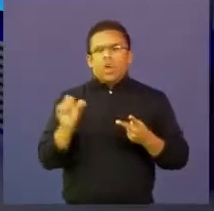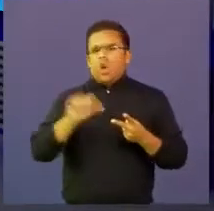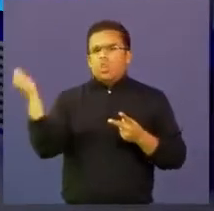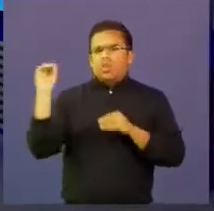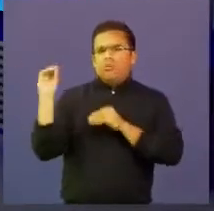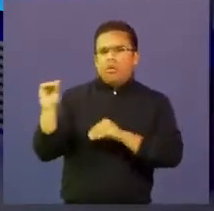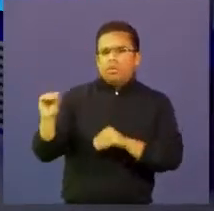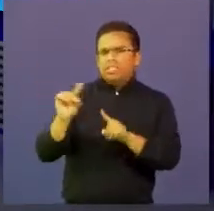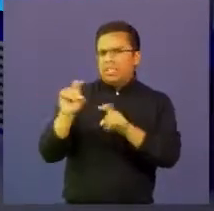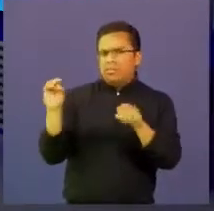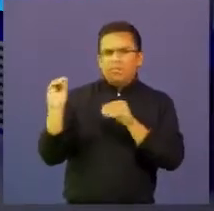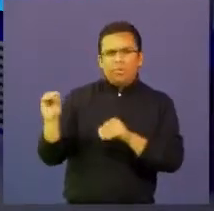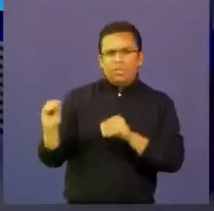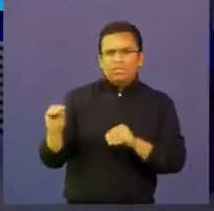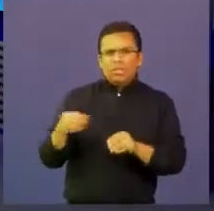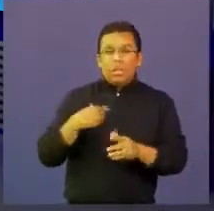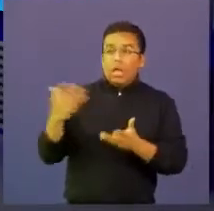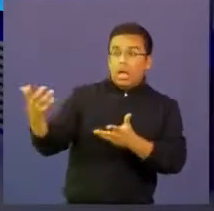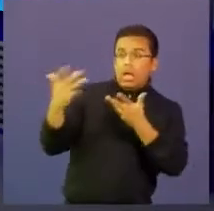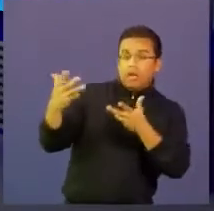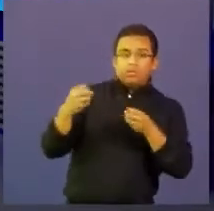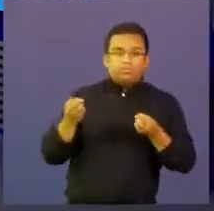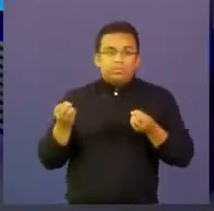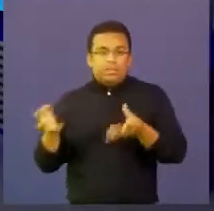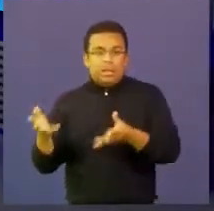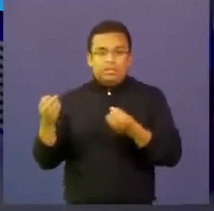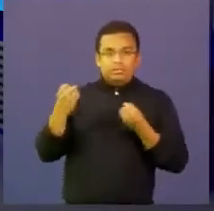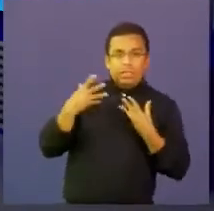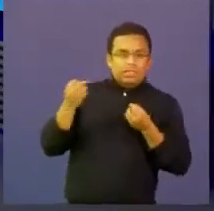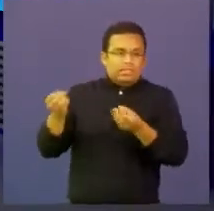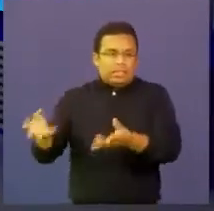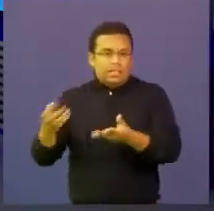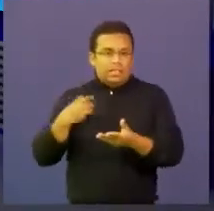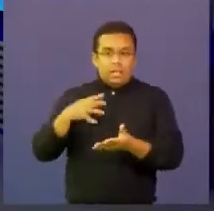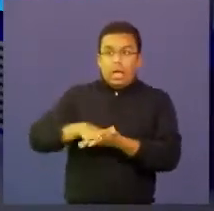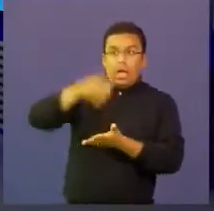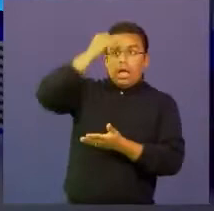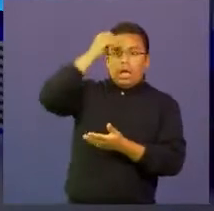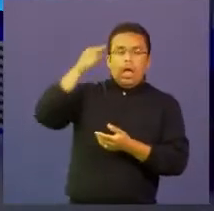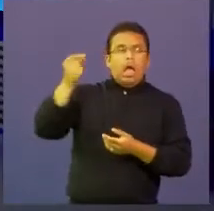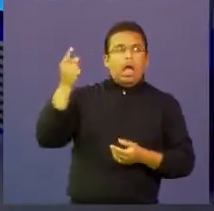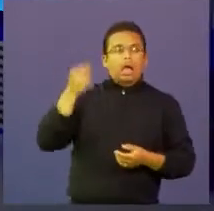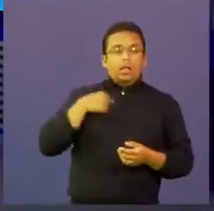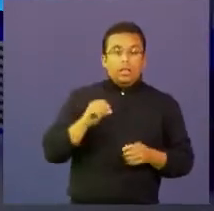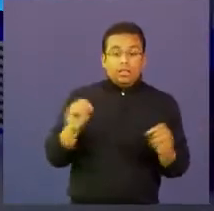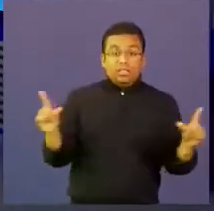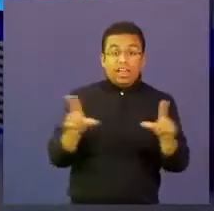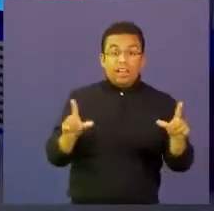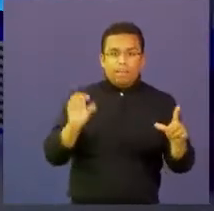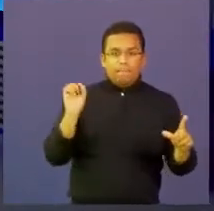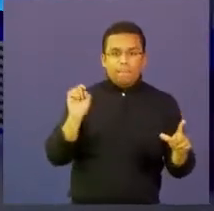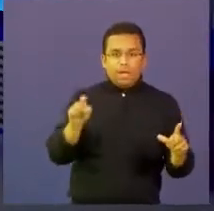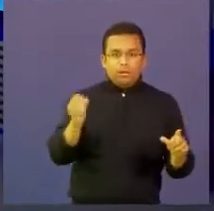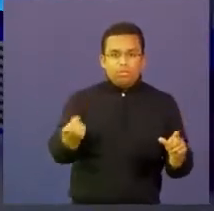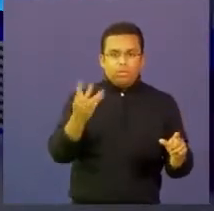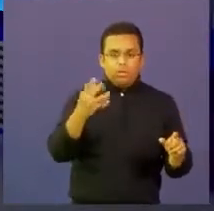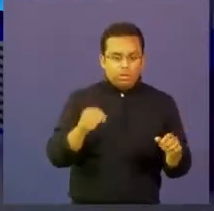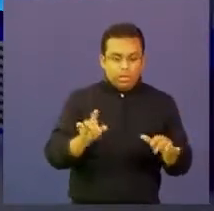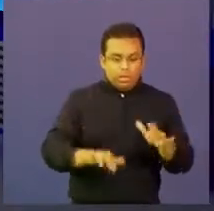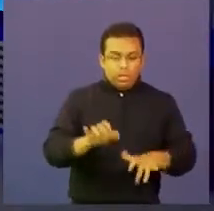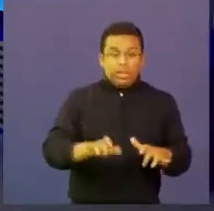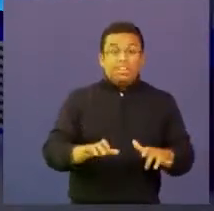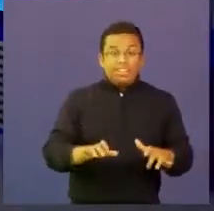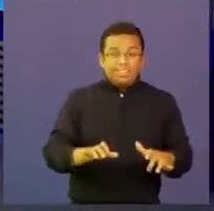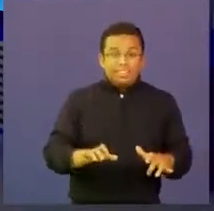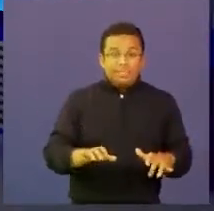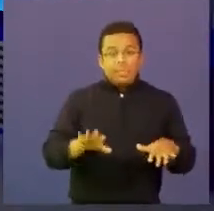formadores donde enseñábamos donde nos enseñaban a nosotros los docentes aprender el equipo a decir que era el teclado y ahora nos inventamos